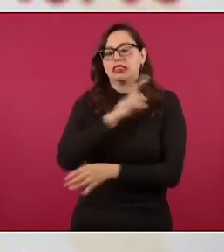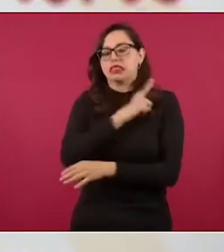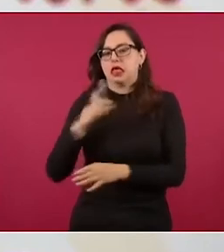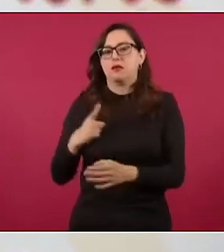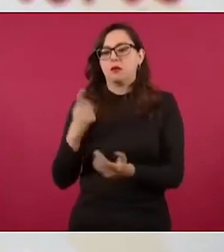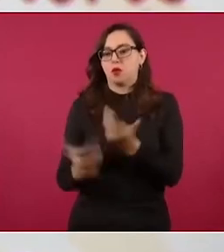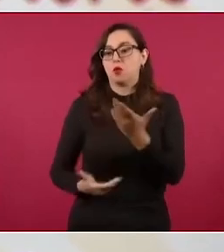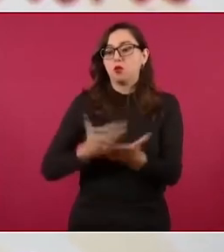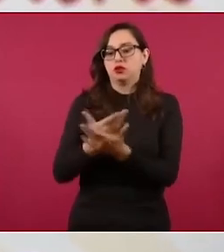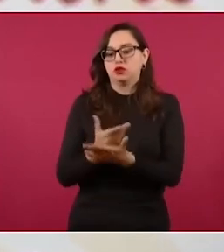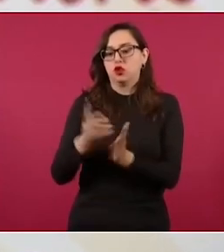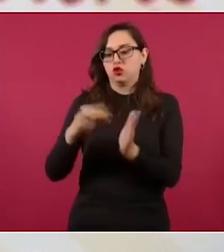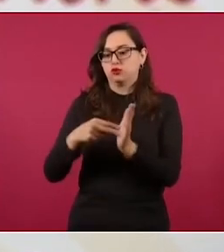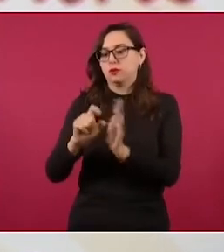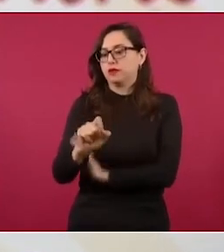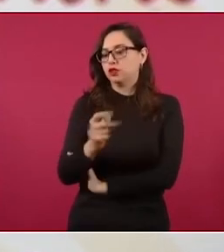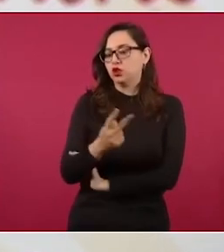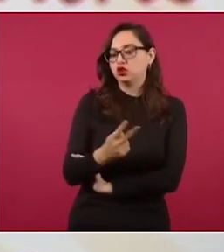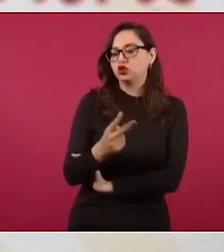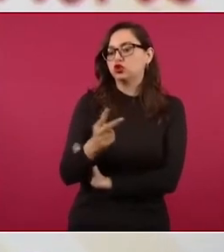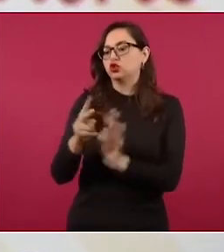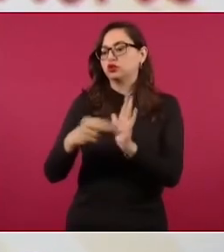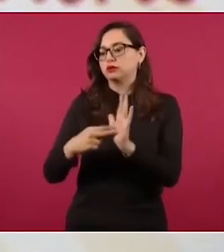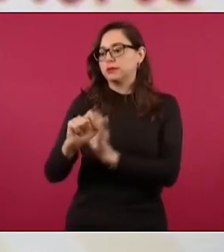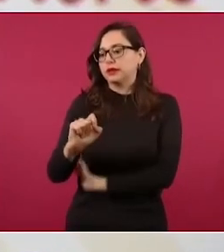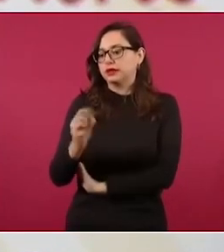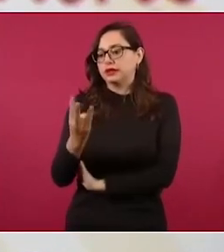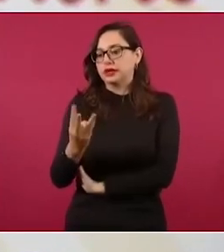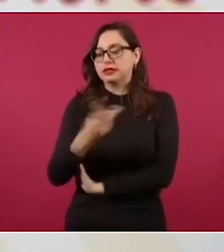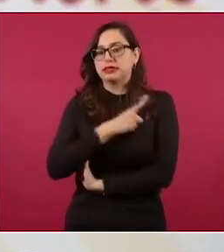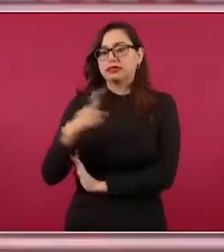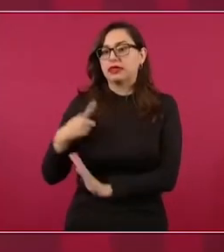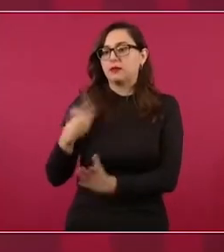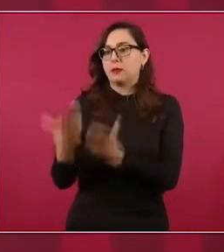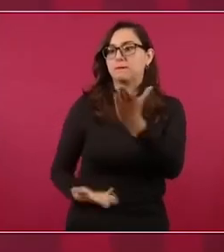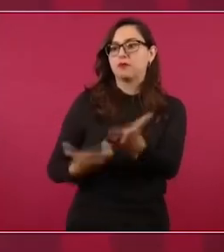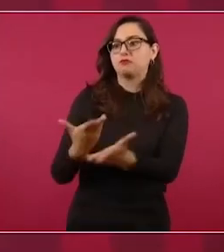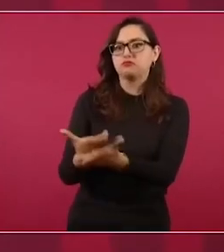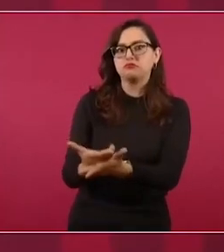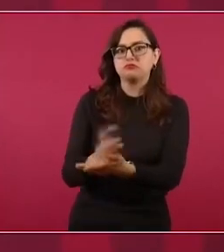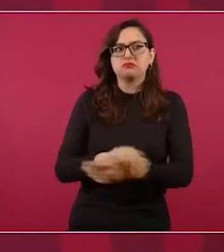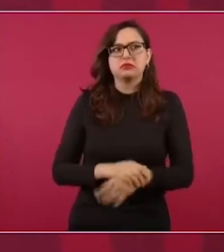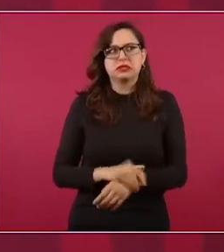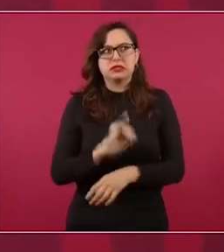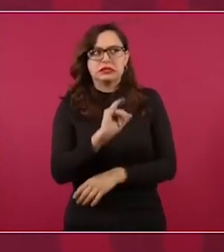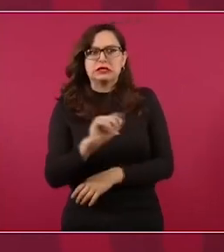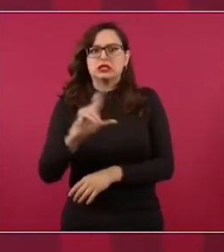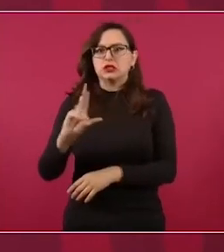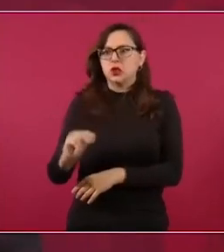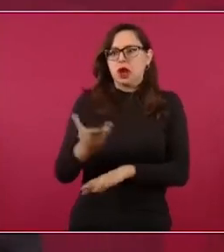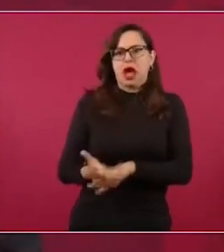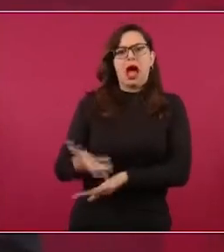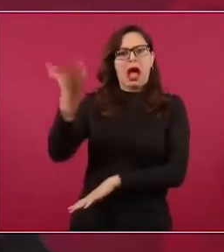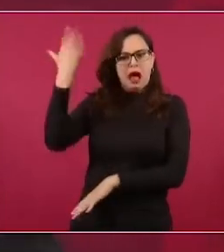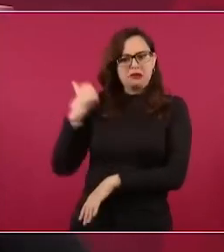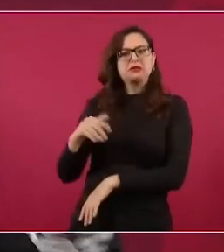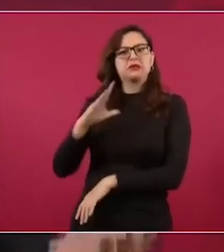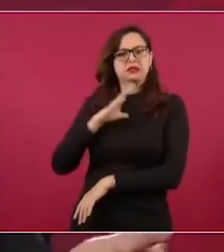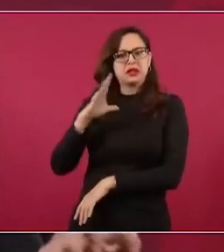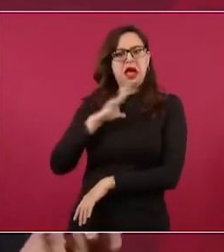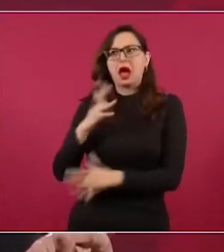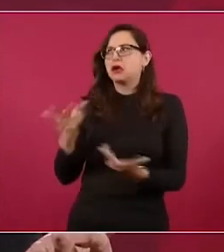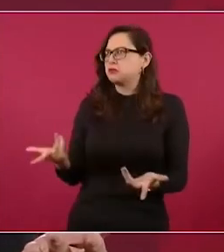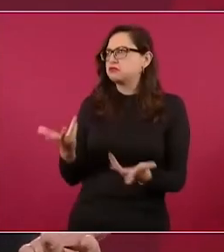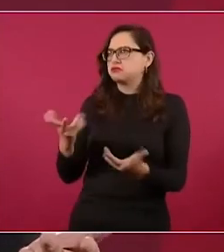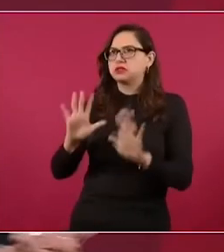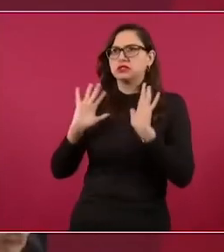Podemos hacerlo este año, podemos hacerlo en año que entra, pero tendríamos que hacerlo. Ahí la pregunta es, bueno, ¿y por qué no? Ya hicimos una y tenemos las instalaciones